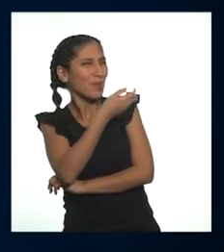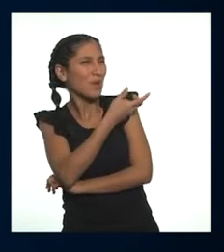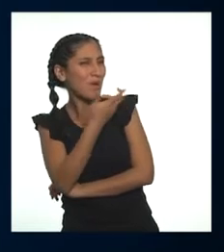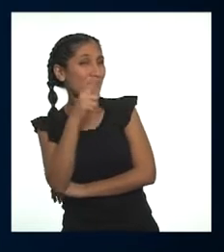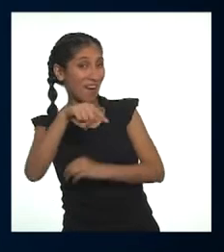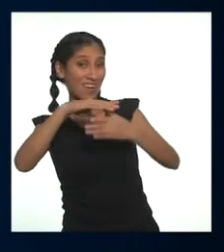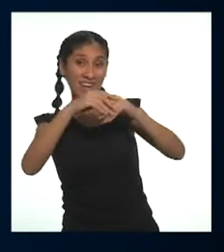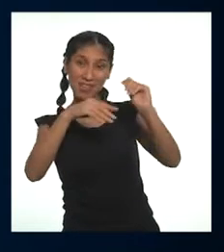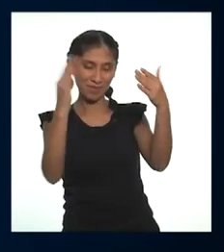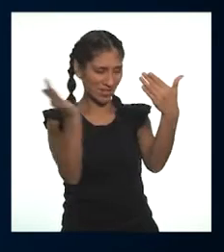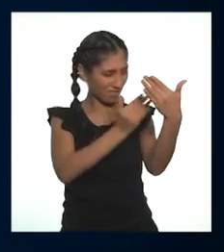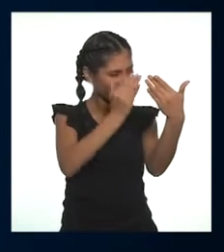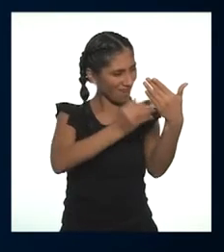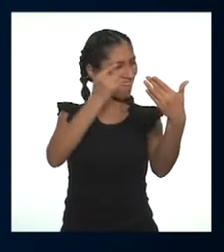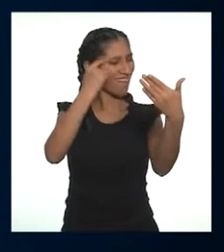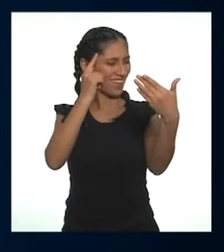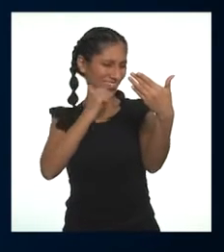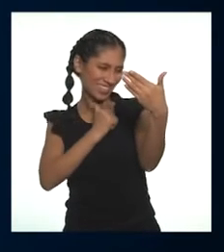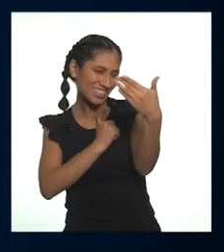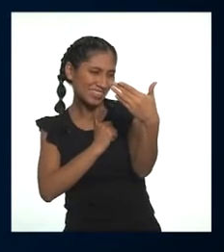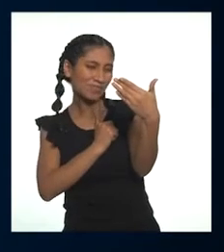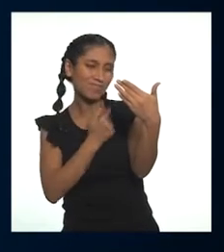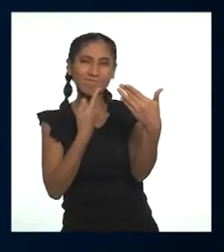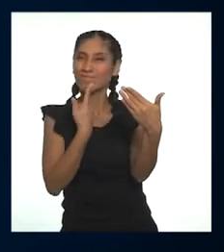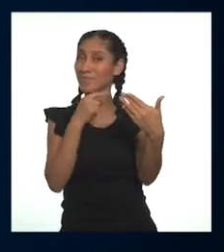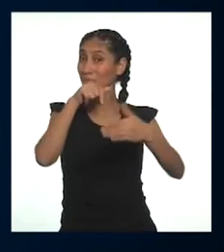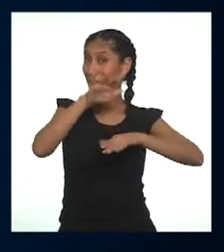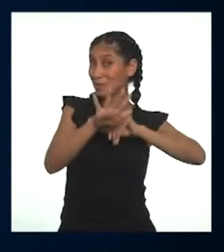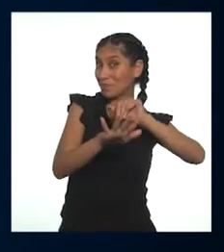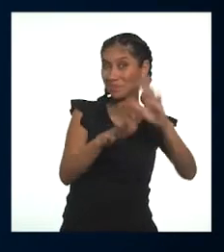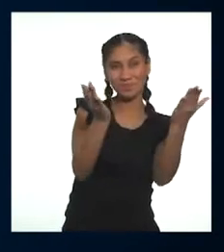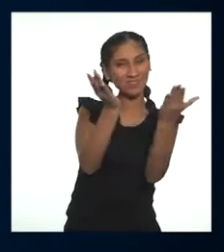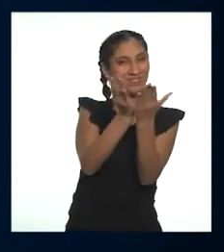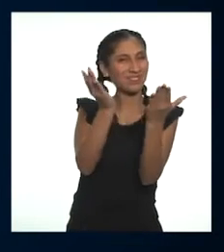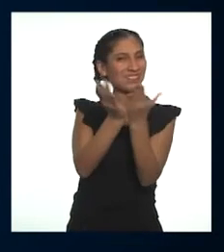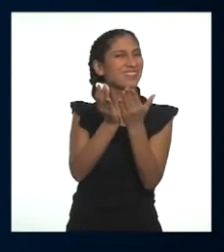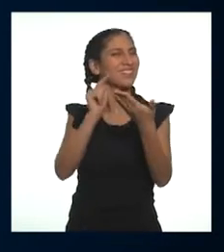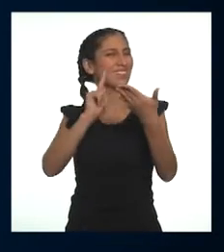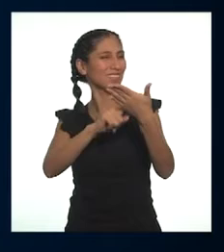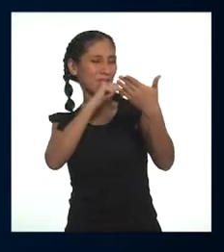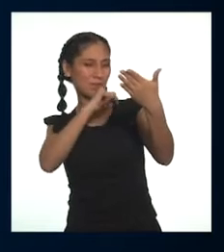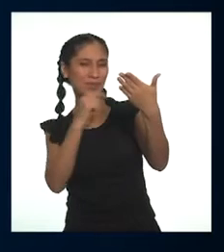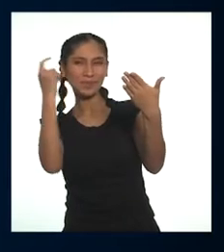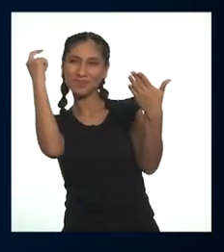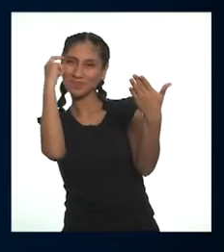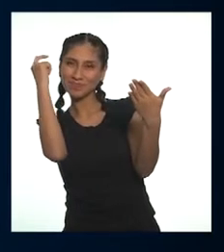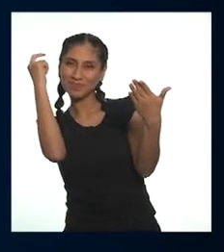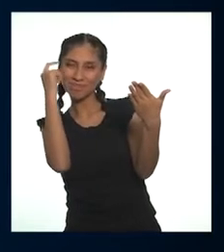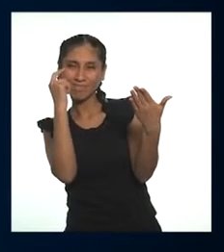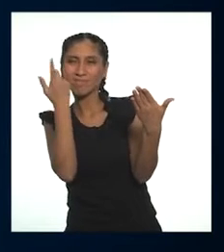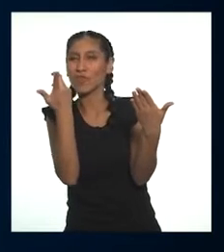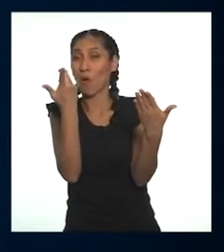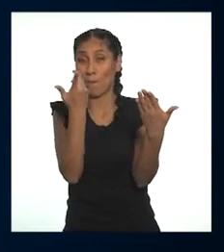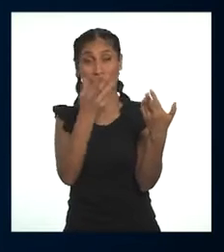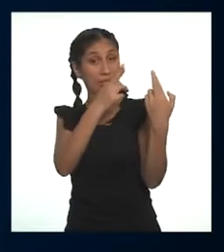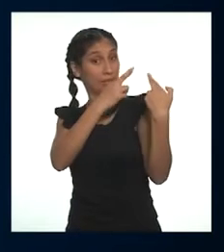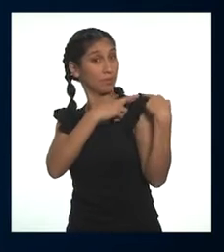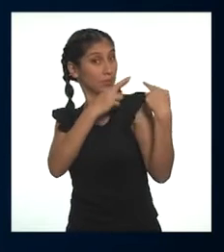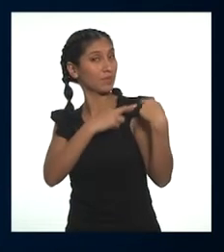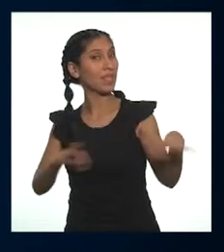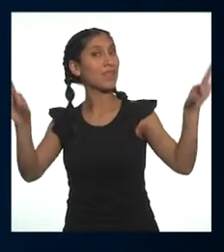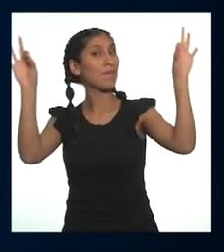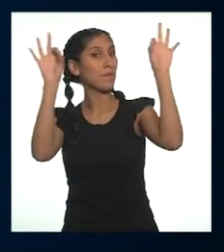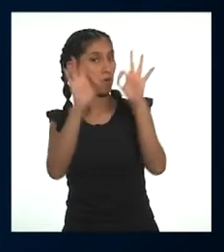que acabamos de conocer nos invita a reflexionar sobre nuestro paso por la escuela y sobre ello pensar en el rol tan